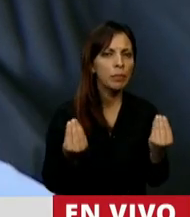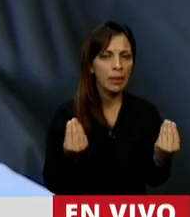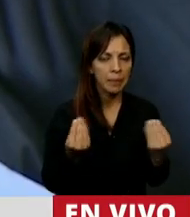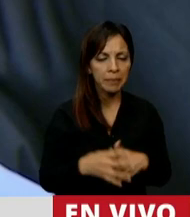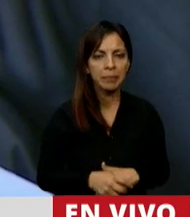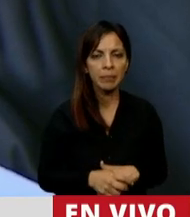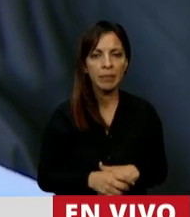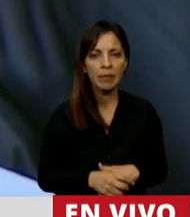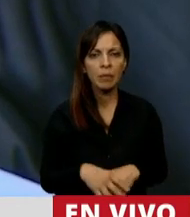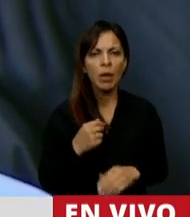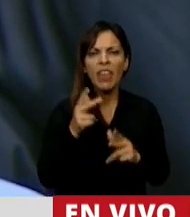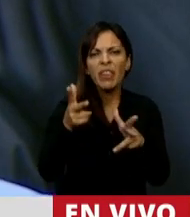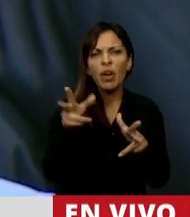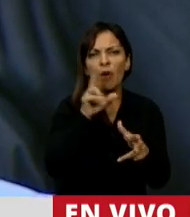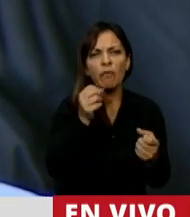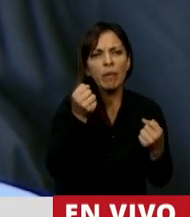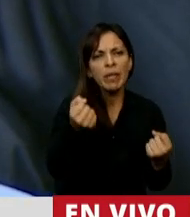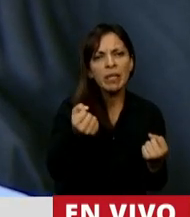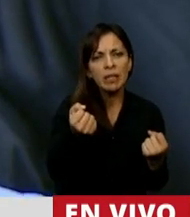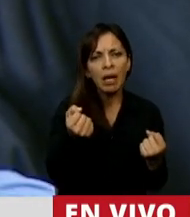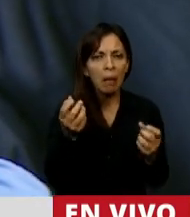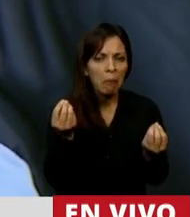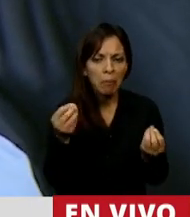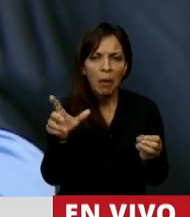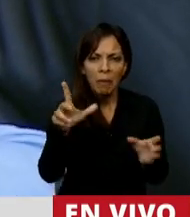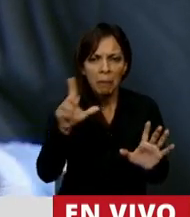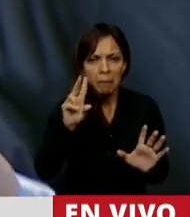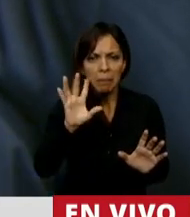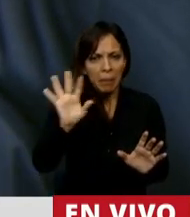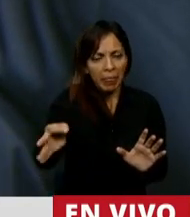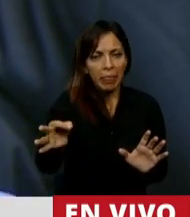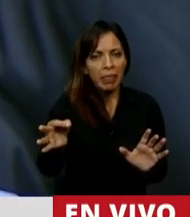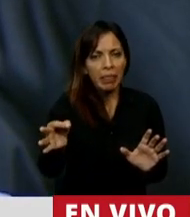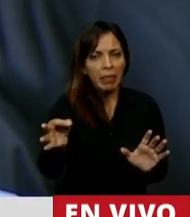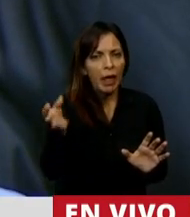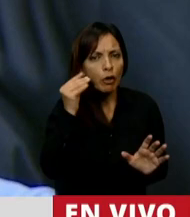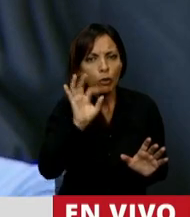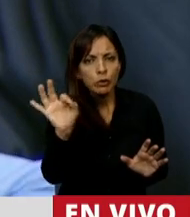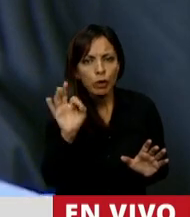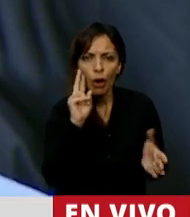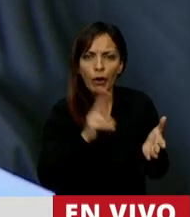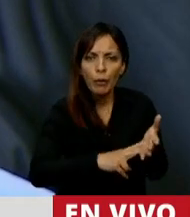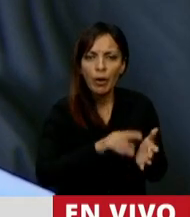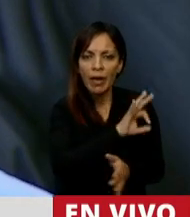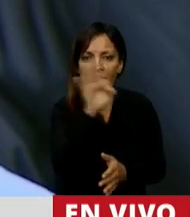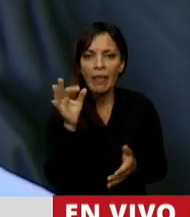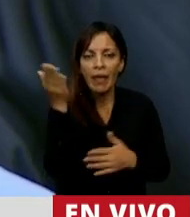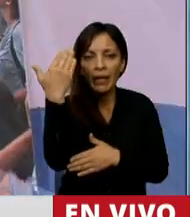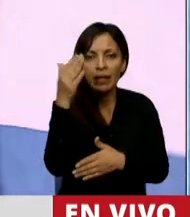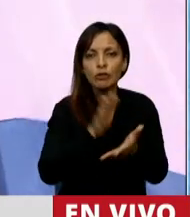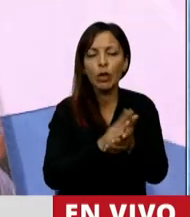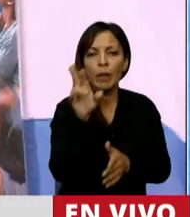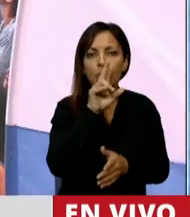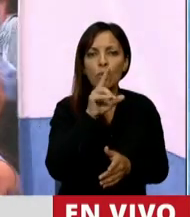Porque si dijo que era feminista es porque no escuchó y no leyó ninguna declaración de las